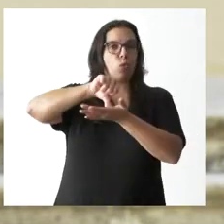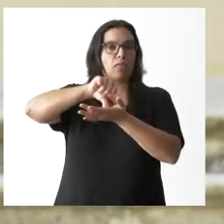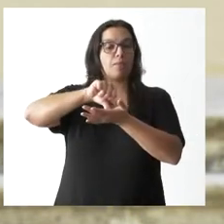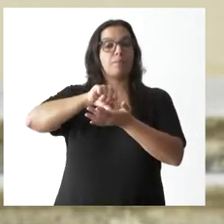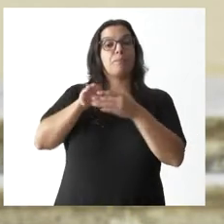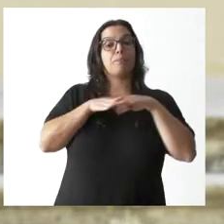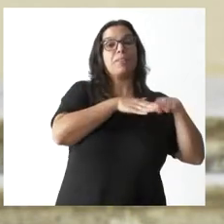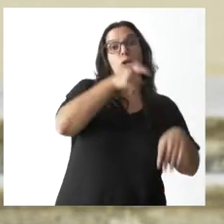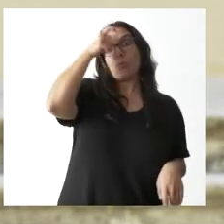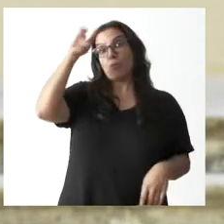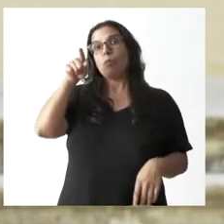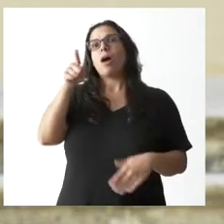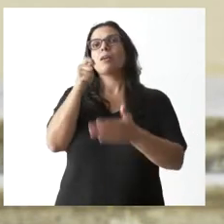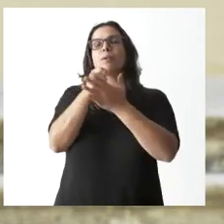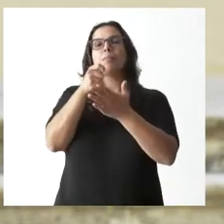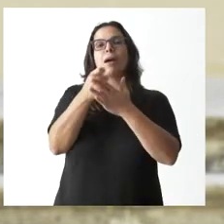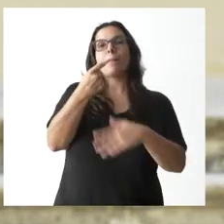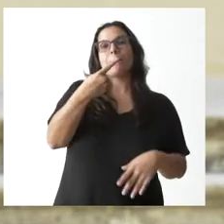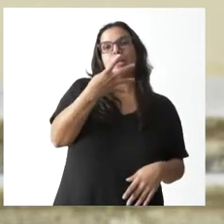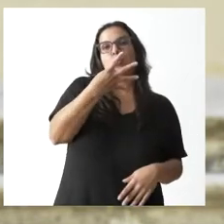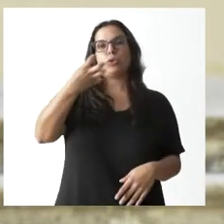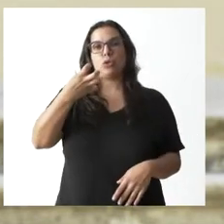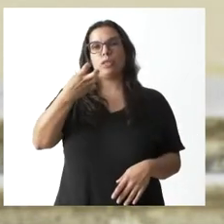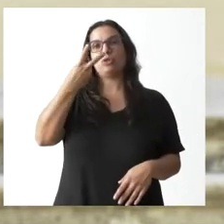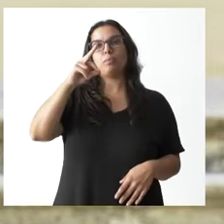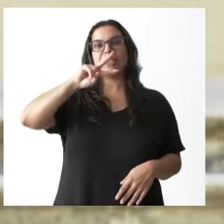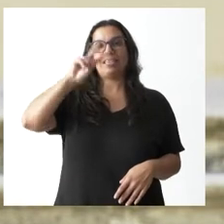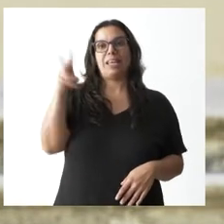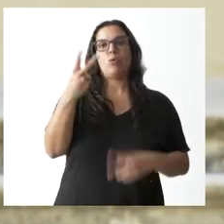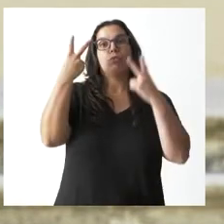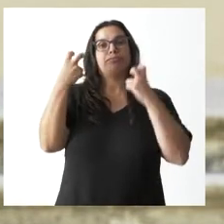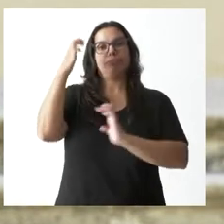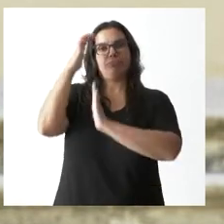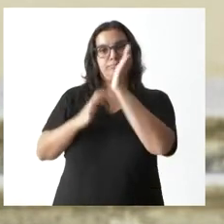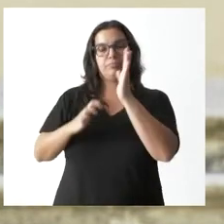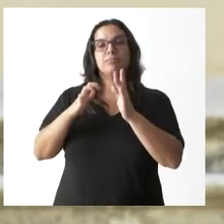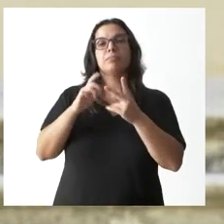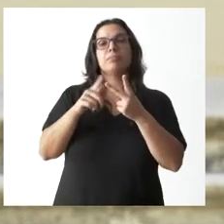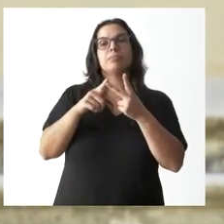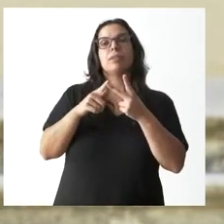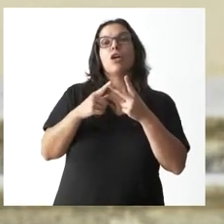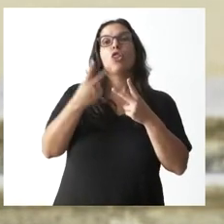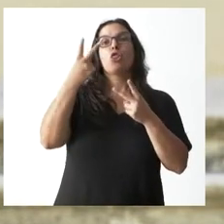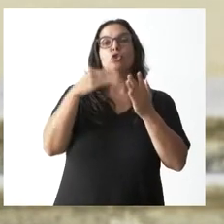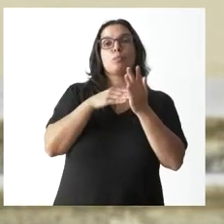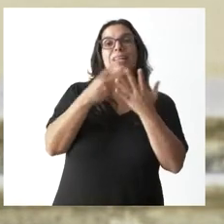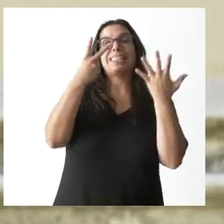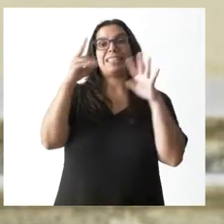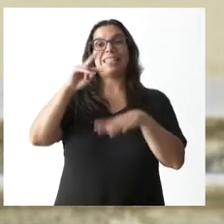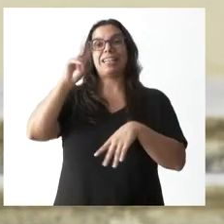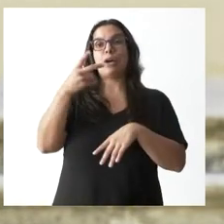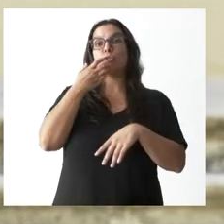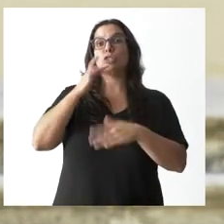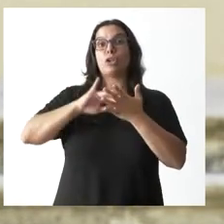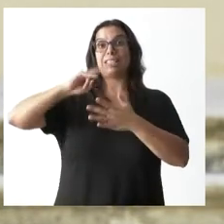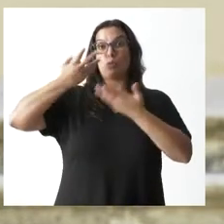a ser 1.420 euros por el primer hijo, 2.070 euros por el